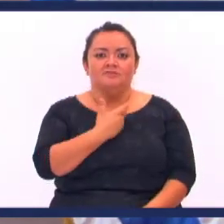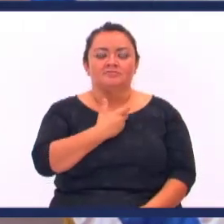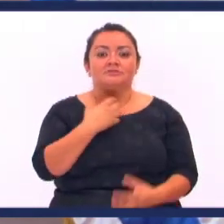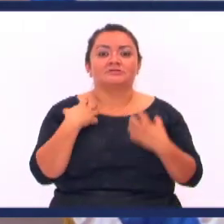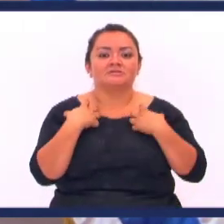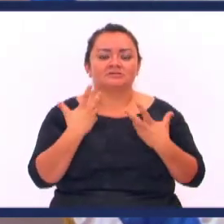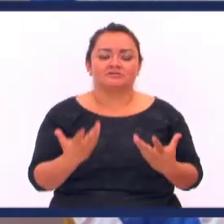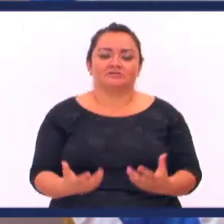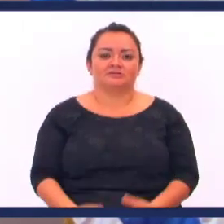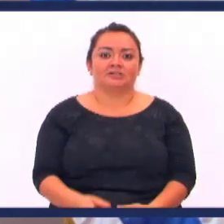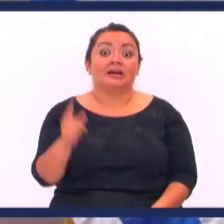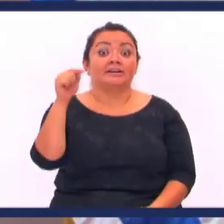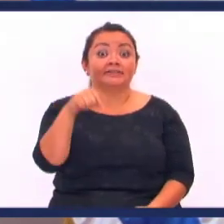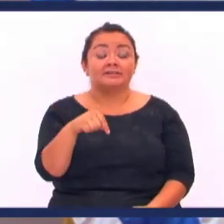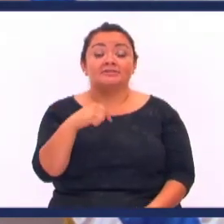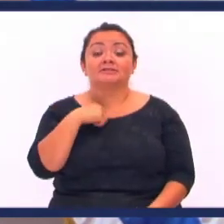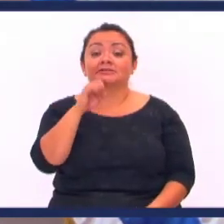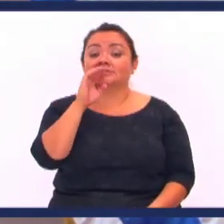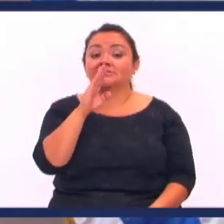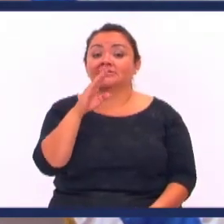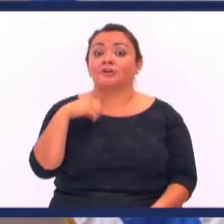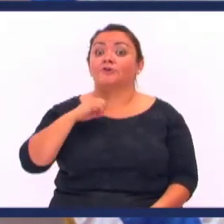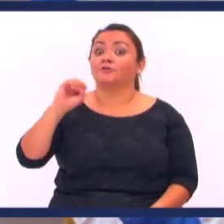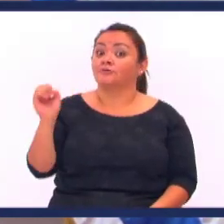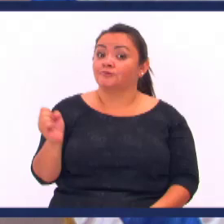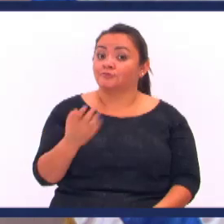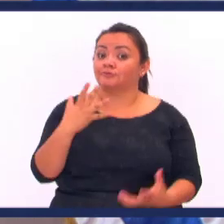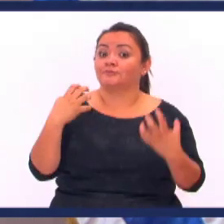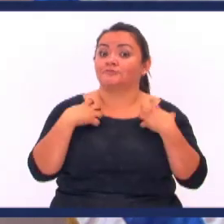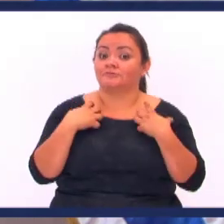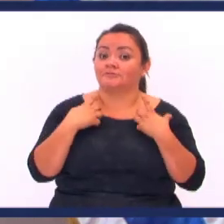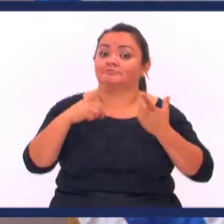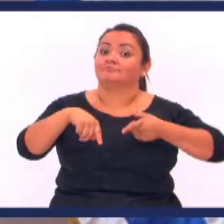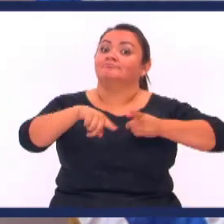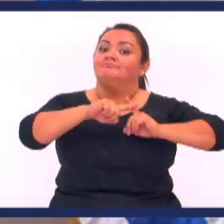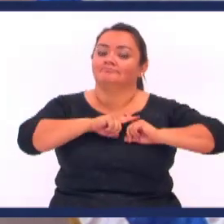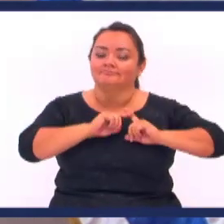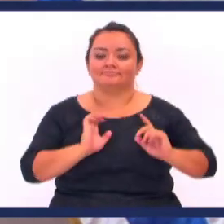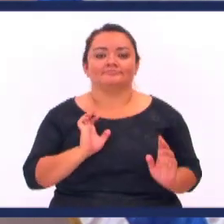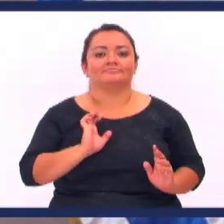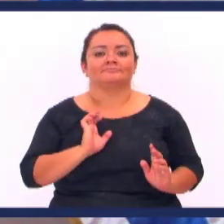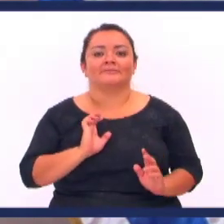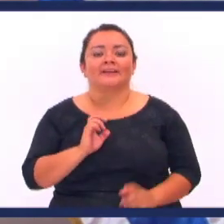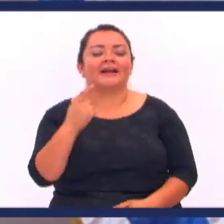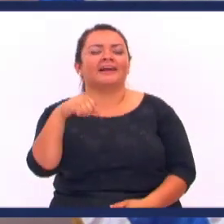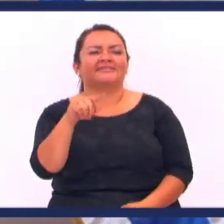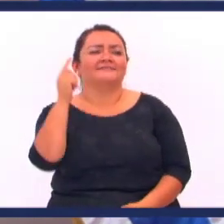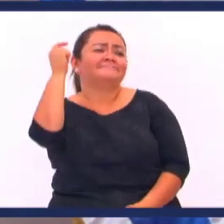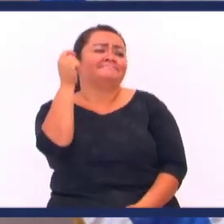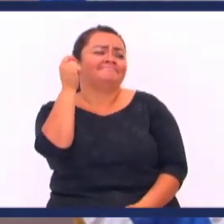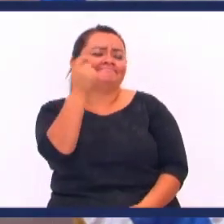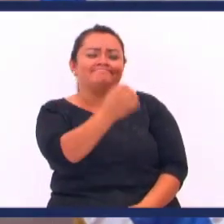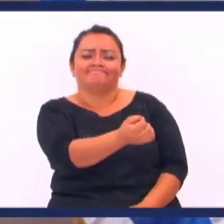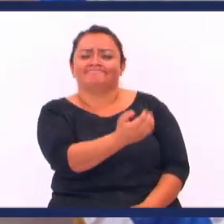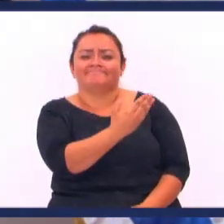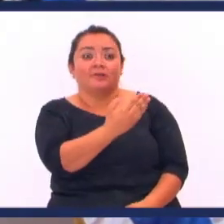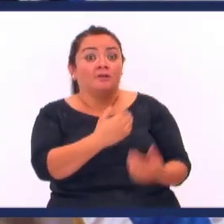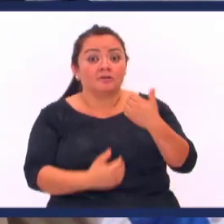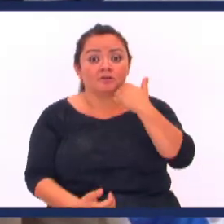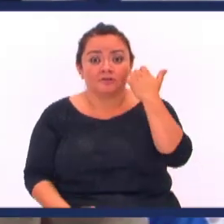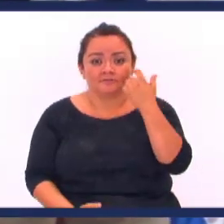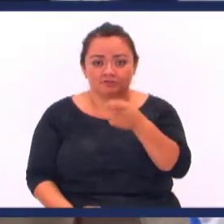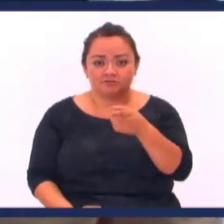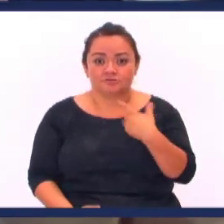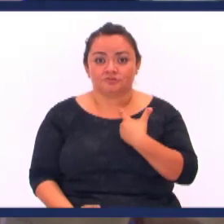vida Y en este caso diré Nuestra nueva vida en Cristo Aquella teología que se nos decía Jóvenes